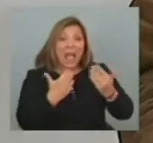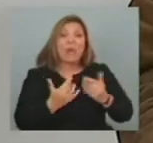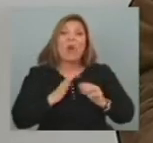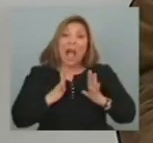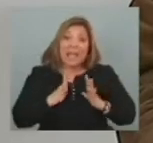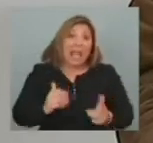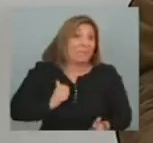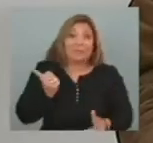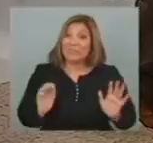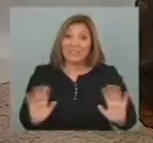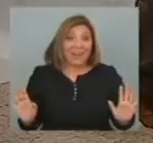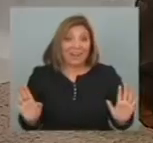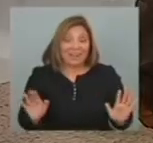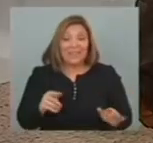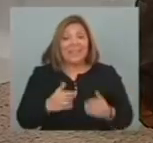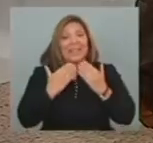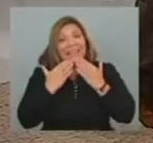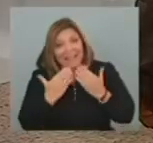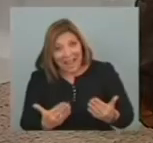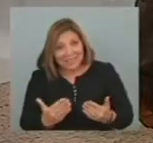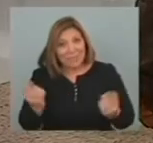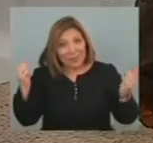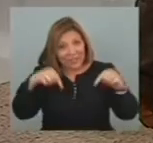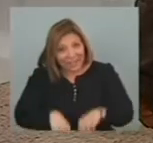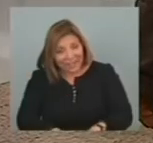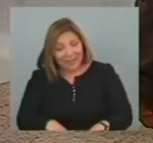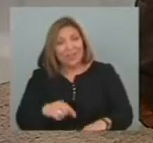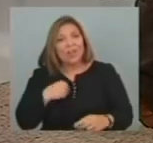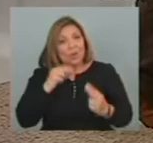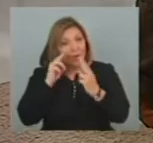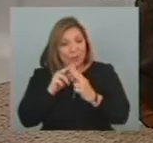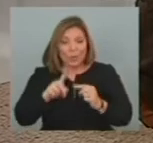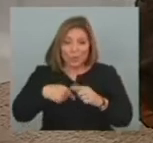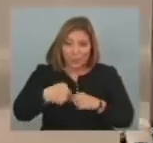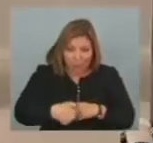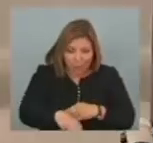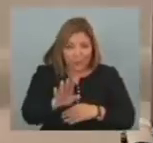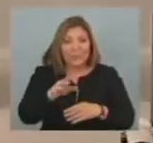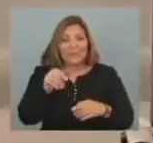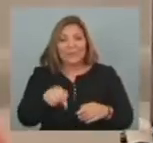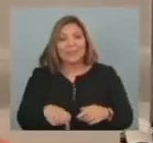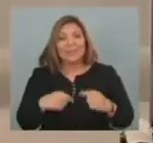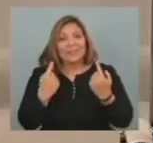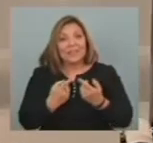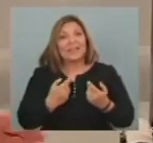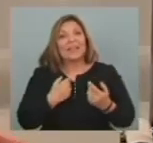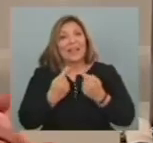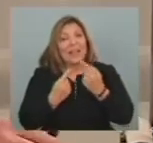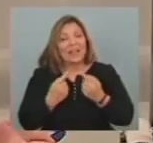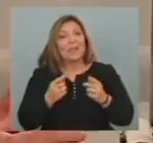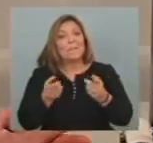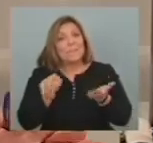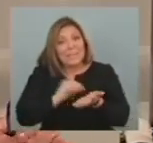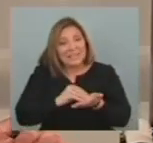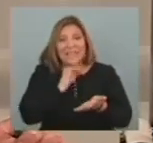al que hay que aprovechar Álvaro Padrón Gracias por haber venido Nos volvemos a encontrar Muy pronto Y nosotros Los invitamos A seguir Con